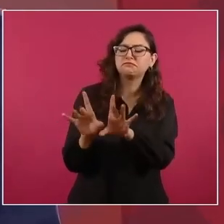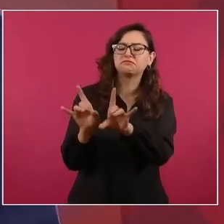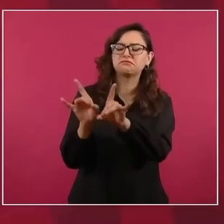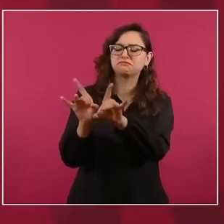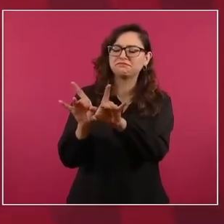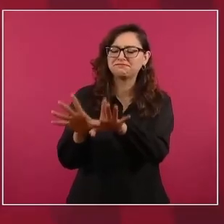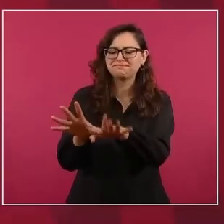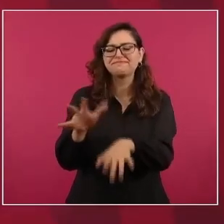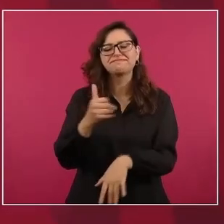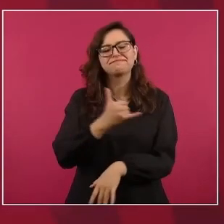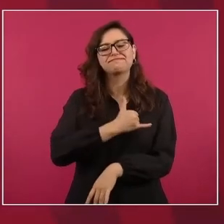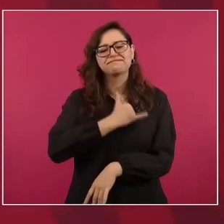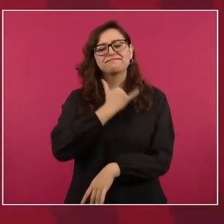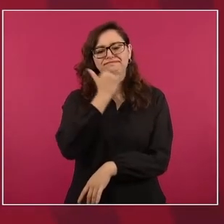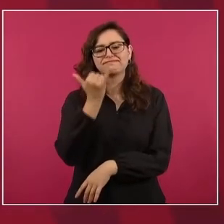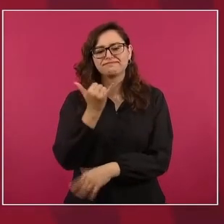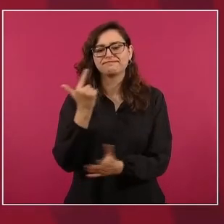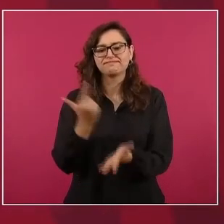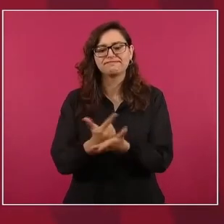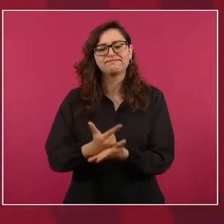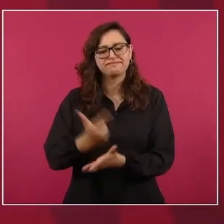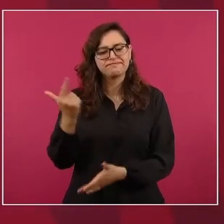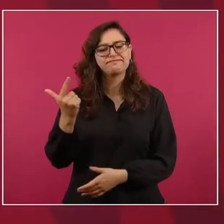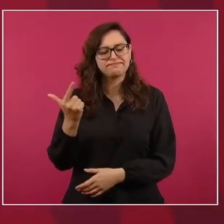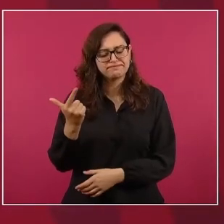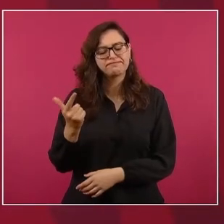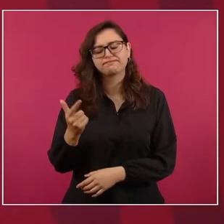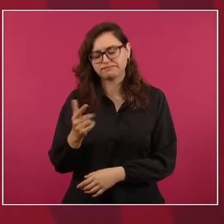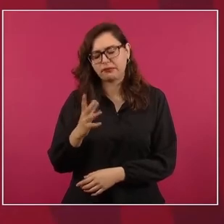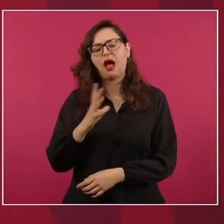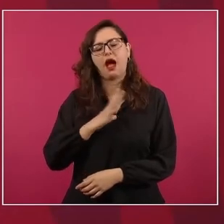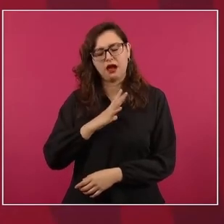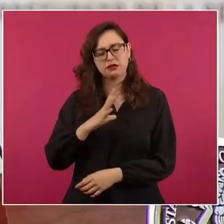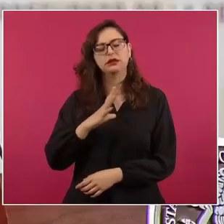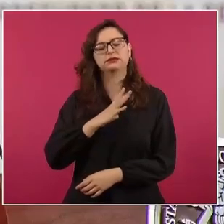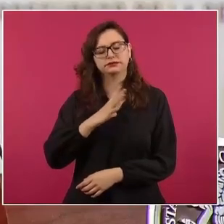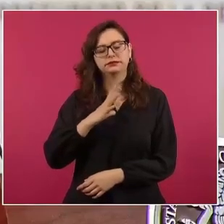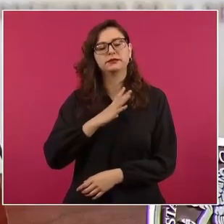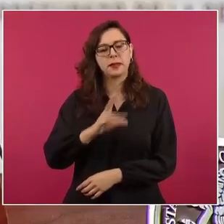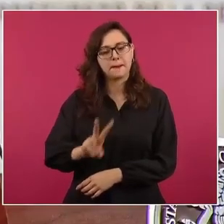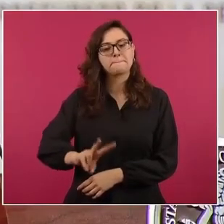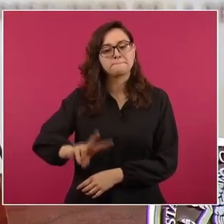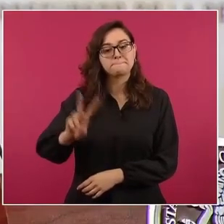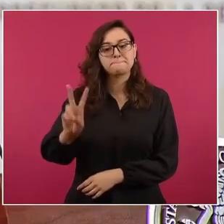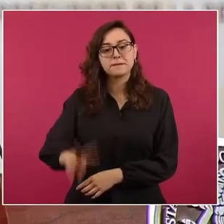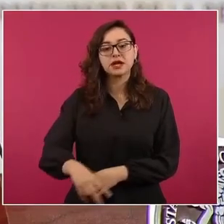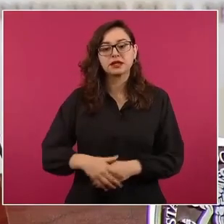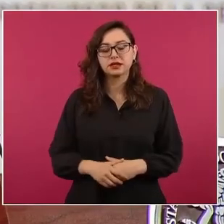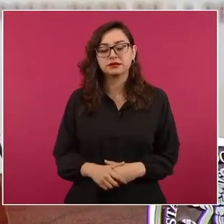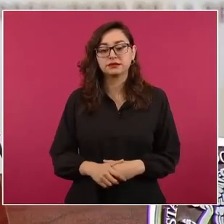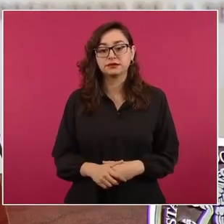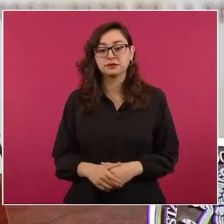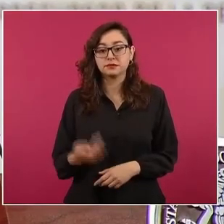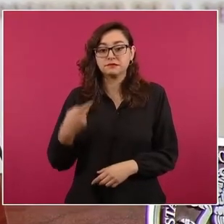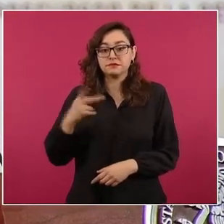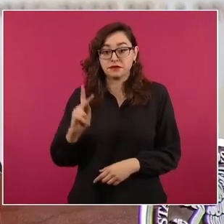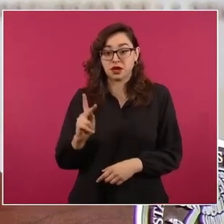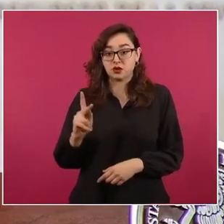por las decisiones que han tomado